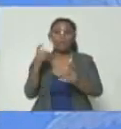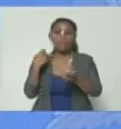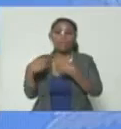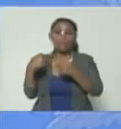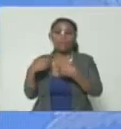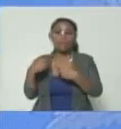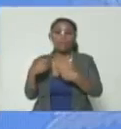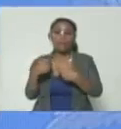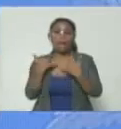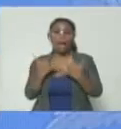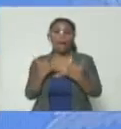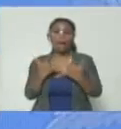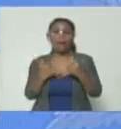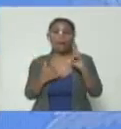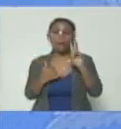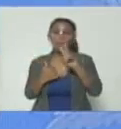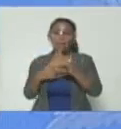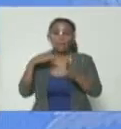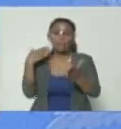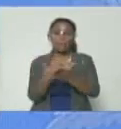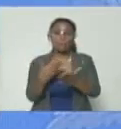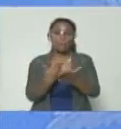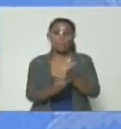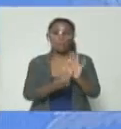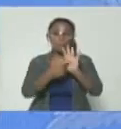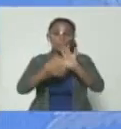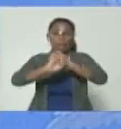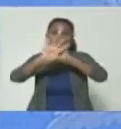ahora cuando tenemos una evidencia clara